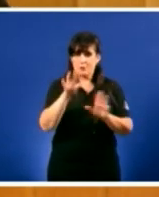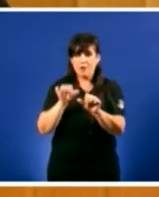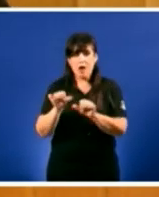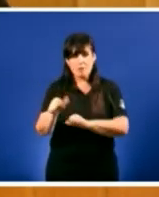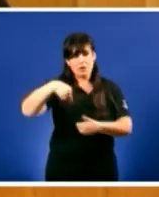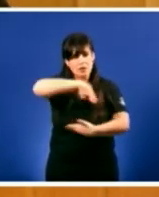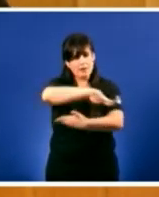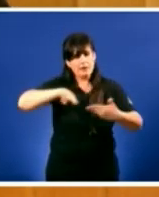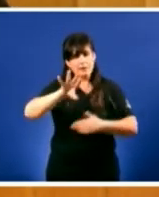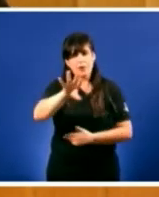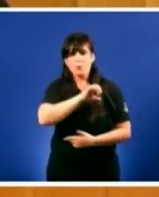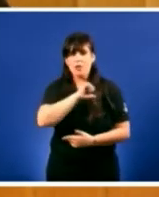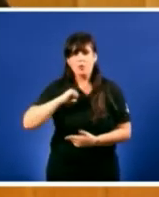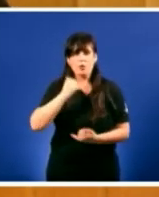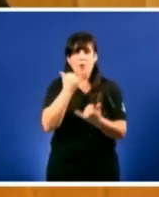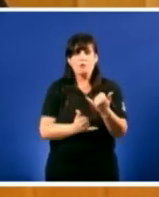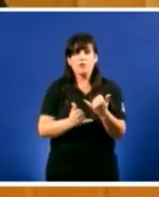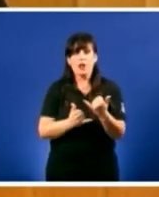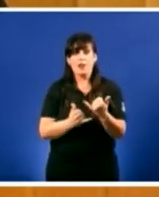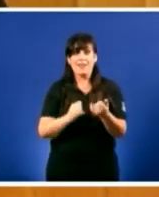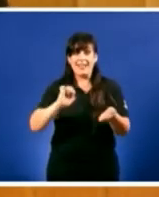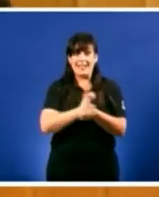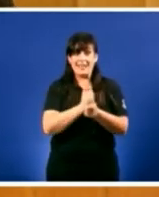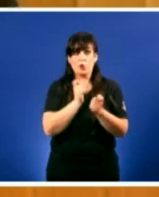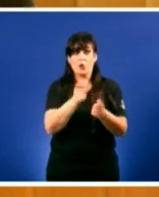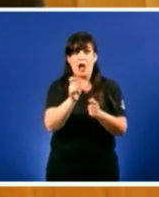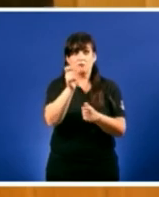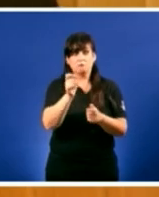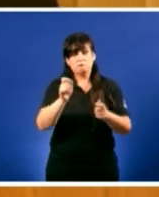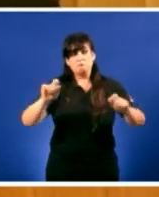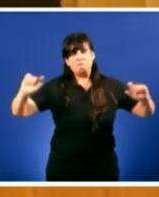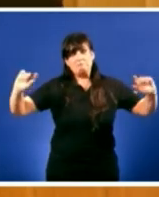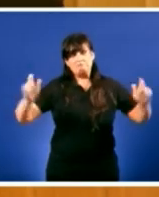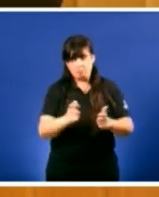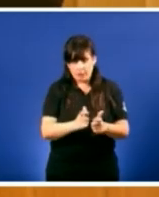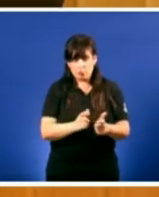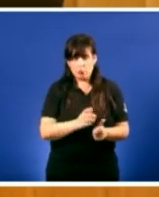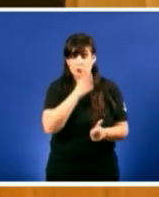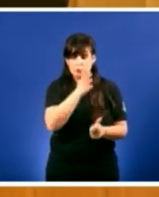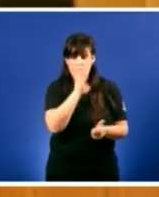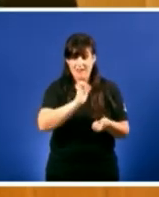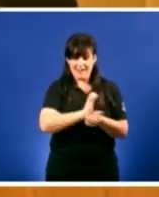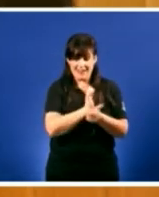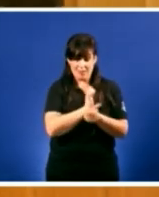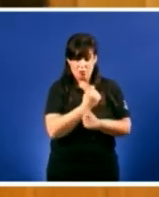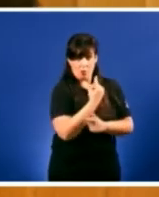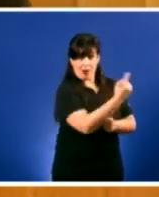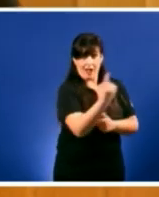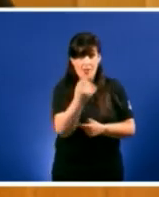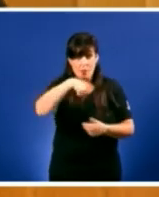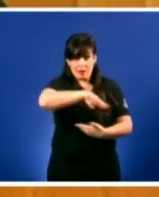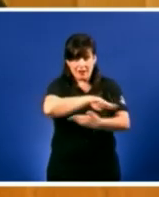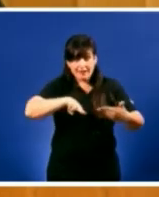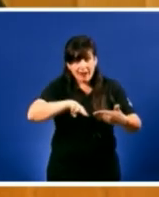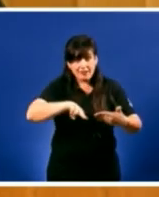foi a comunidade onde mai retrocedeu a concesión de crédito o crédito per cápita concedido en Galiza non chega